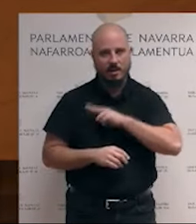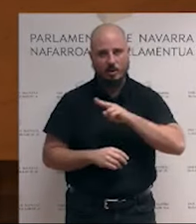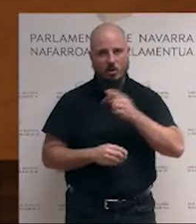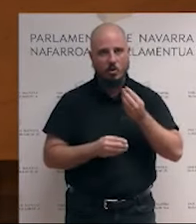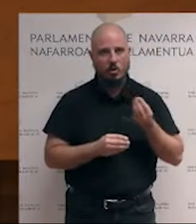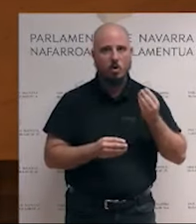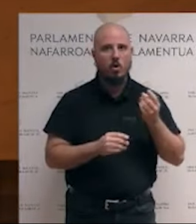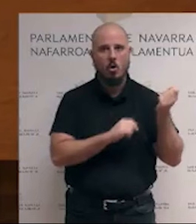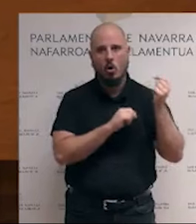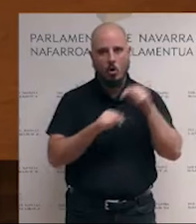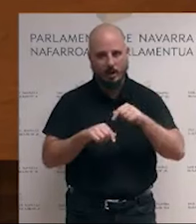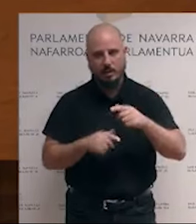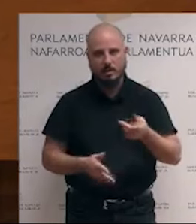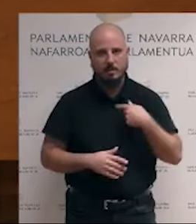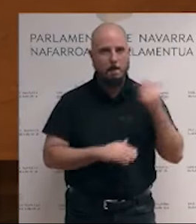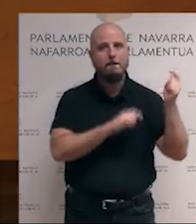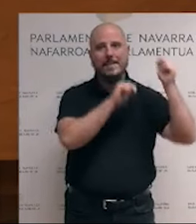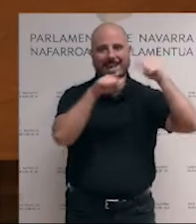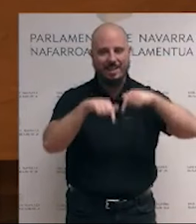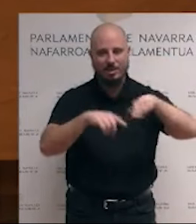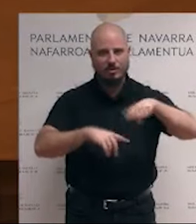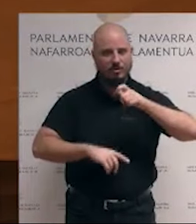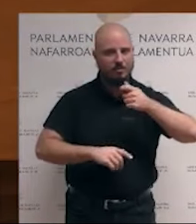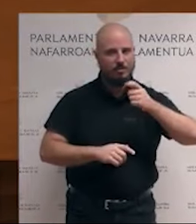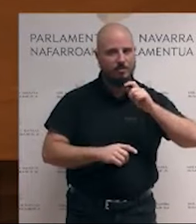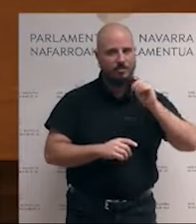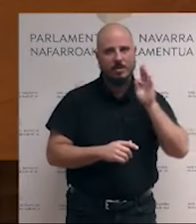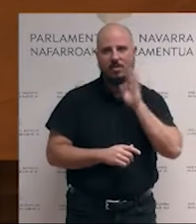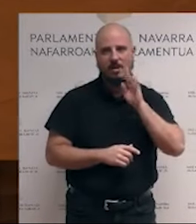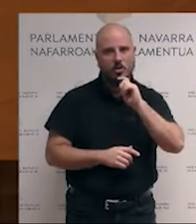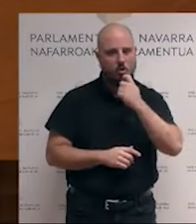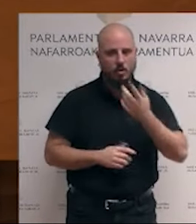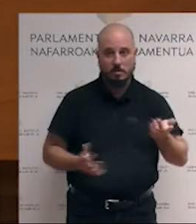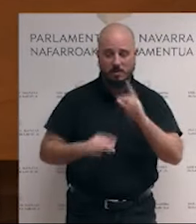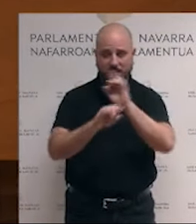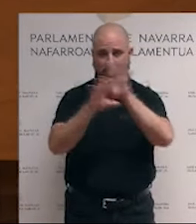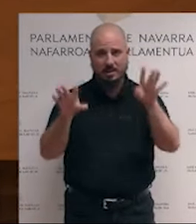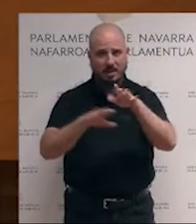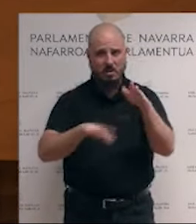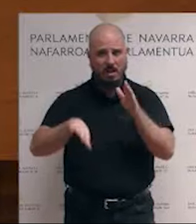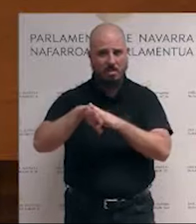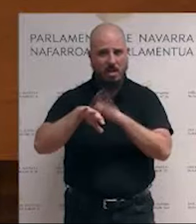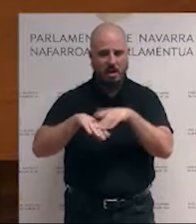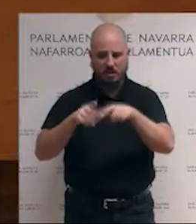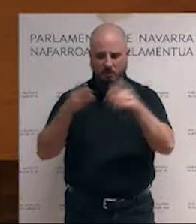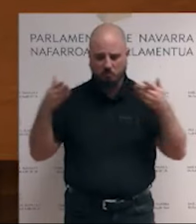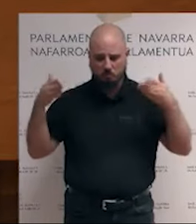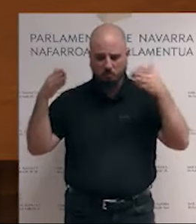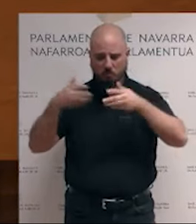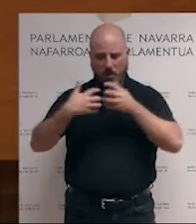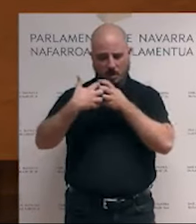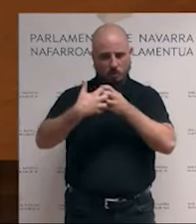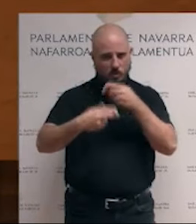Inmigración. Es claro que las derechas han situado las migraciones como eje central de su batalla